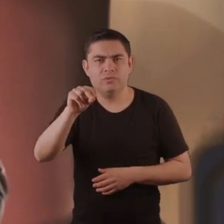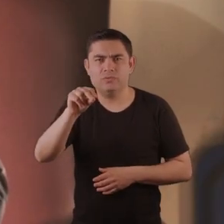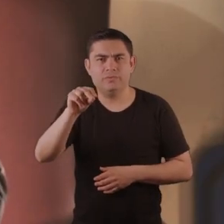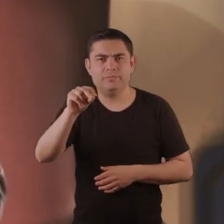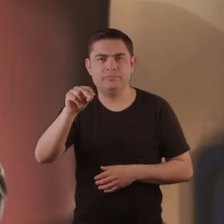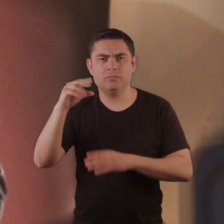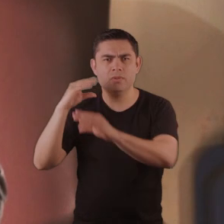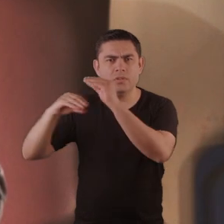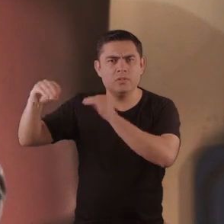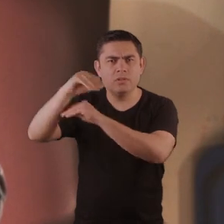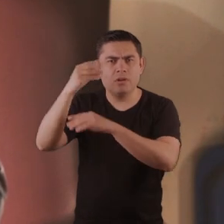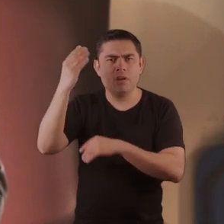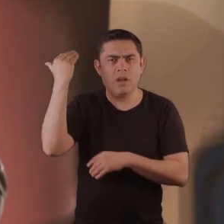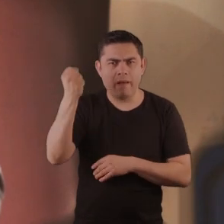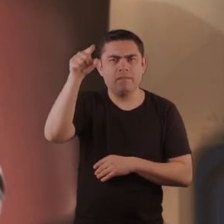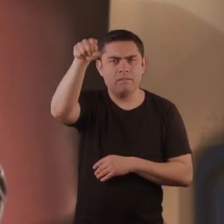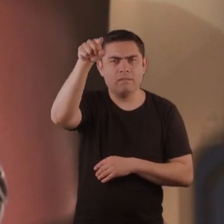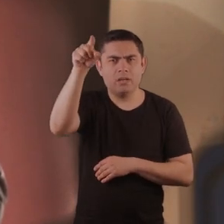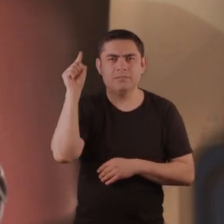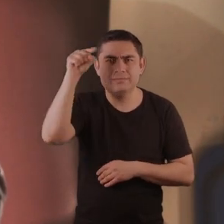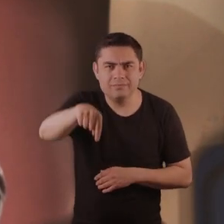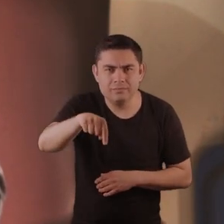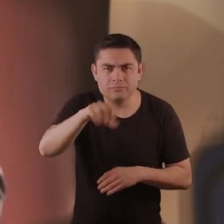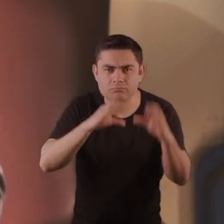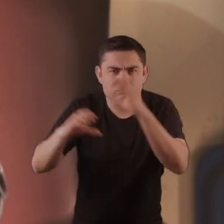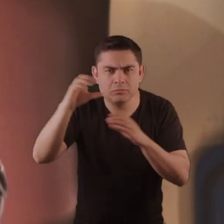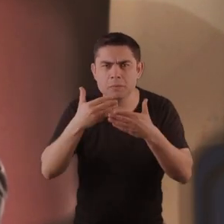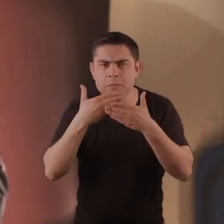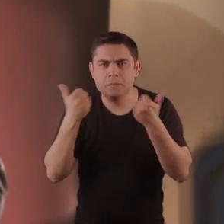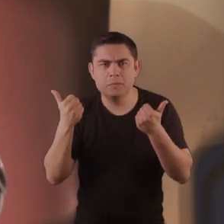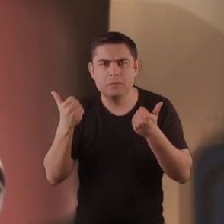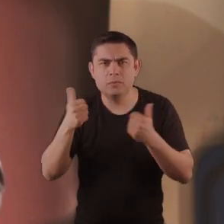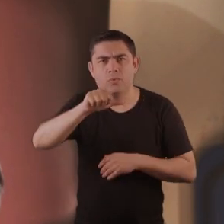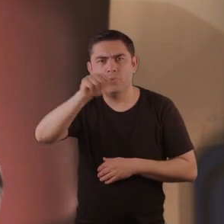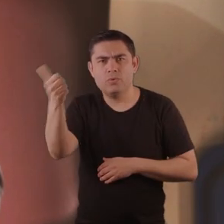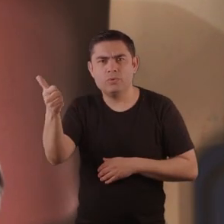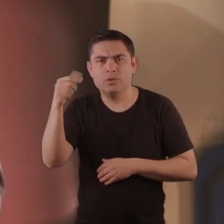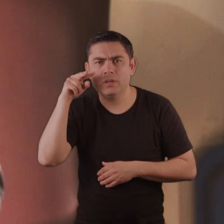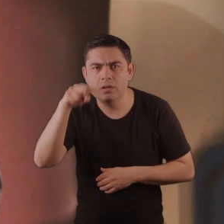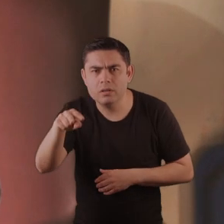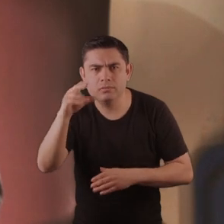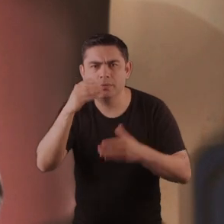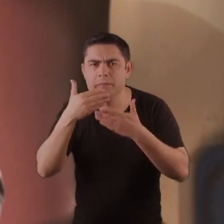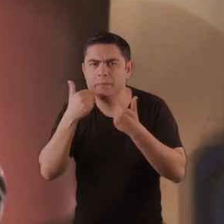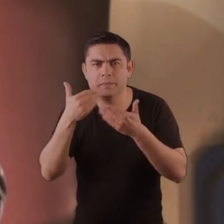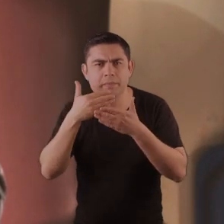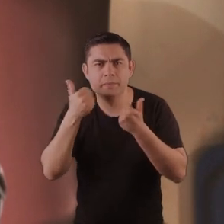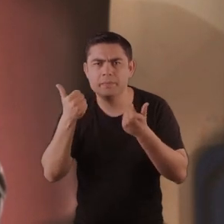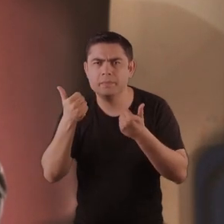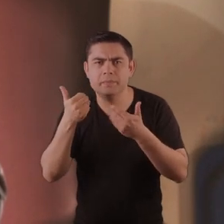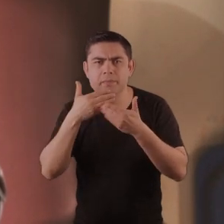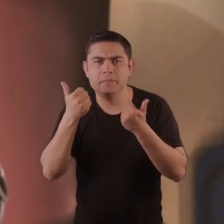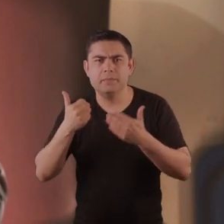Había oradorías, muchos de ahí en la zona decían, tal sitio hay fosa, decían. Hemos ido a buscar, nada, no hay. Vuelta otra vez,